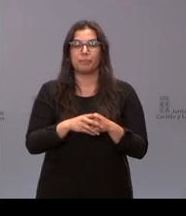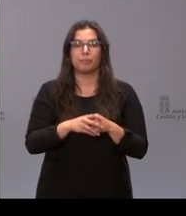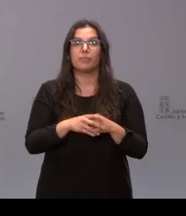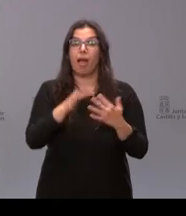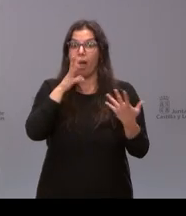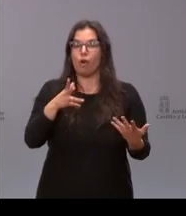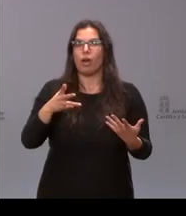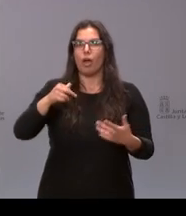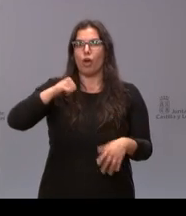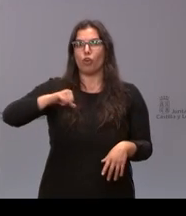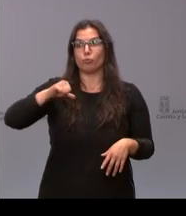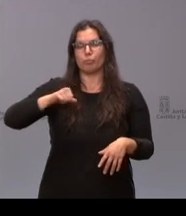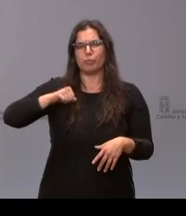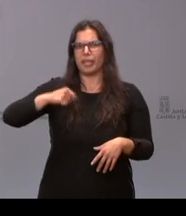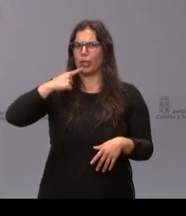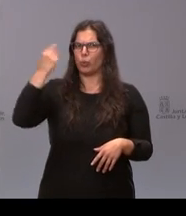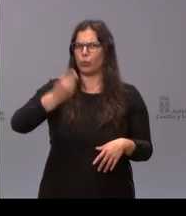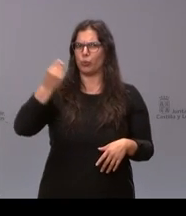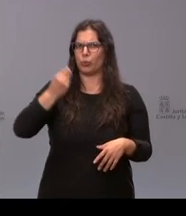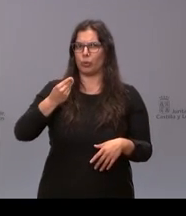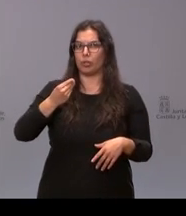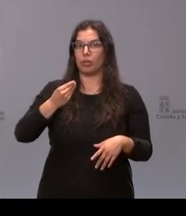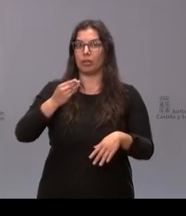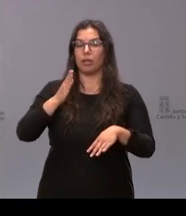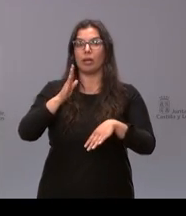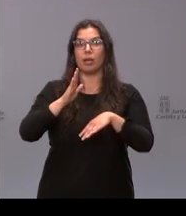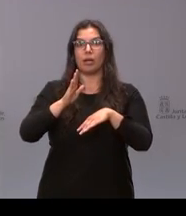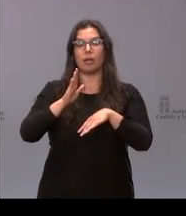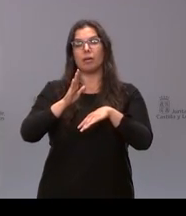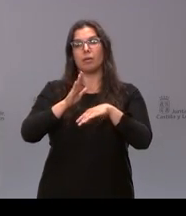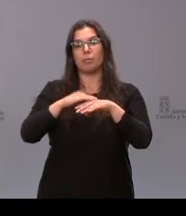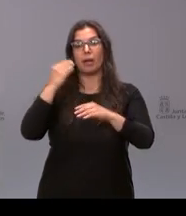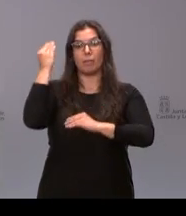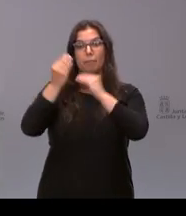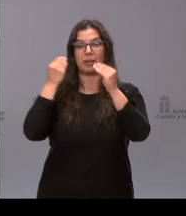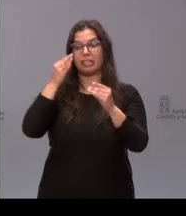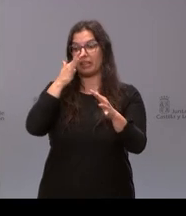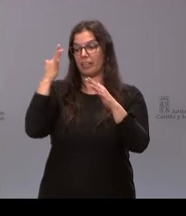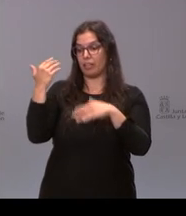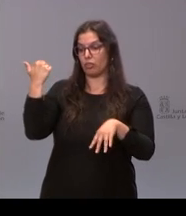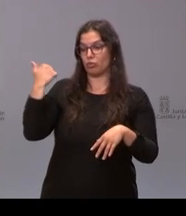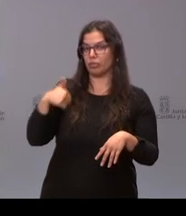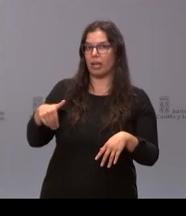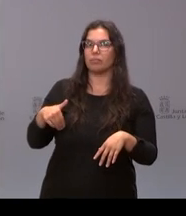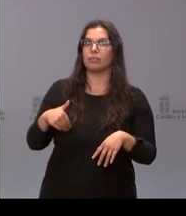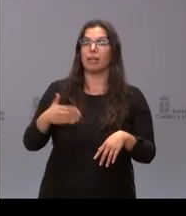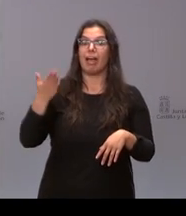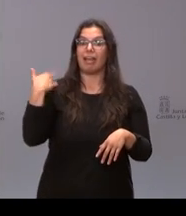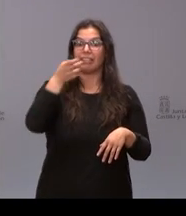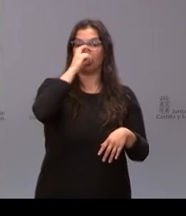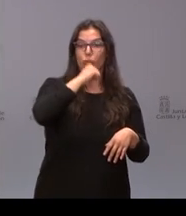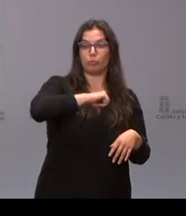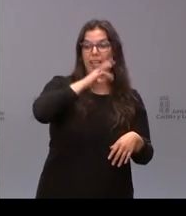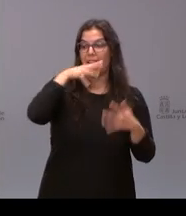hospital y a diez años vista no es mi pretensión valorar si eran mejor o peor los servicios y actividades que se realizaban en dicho hospital